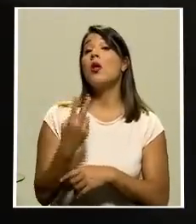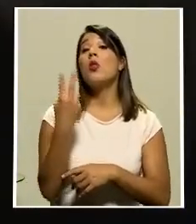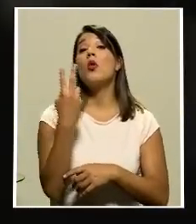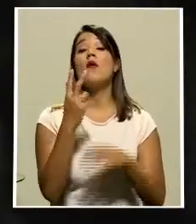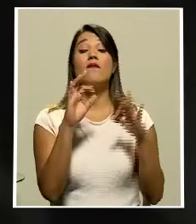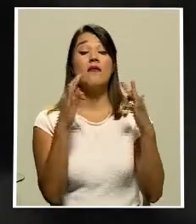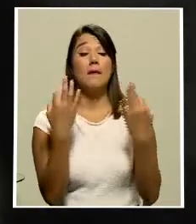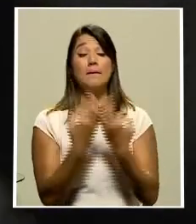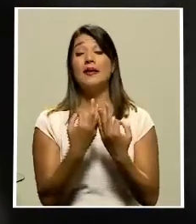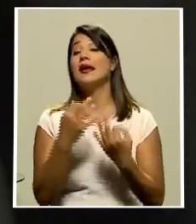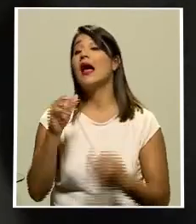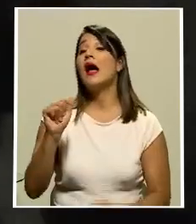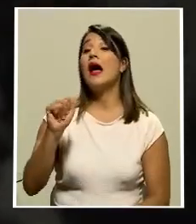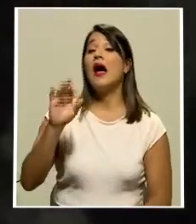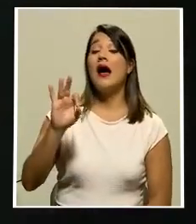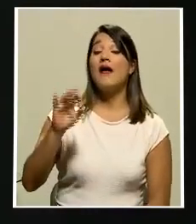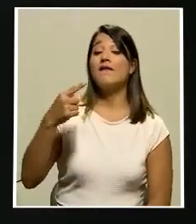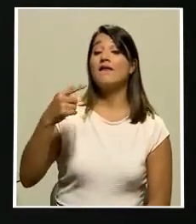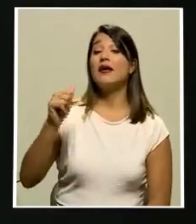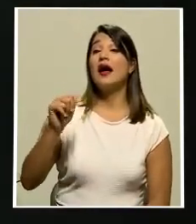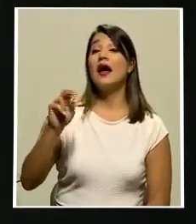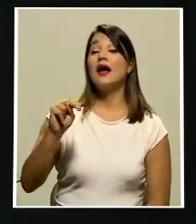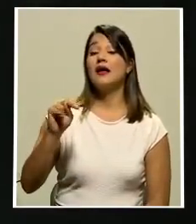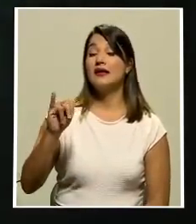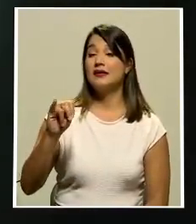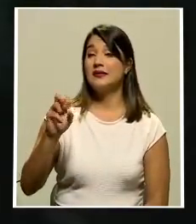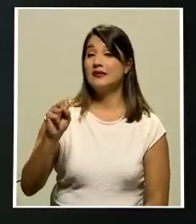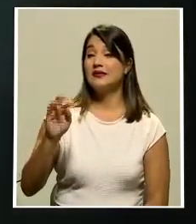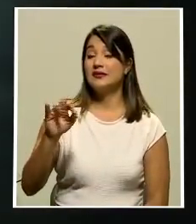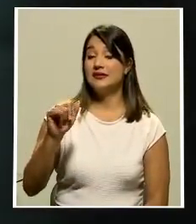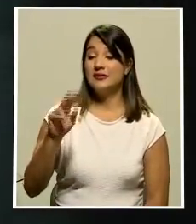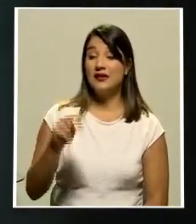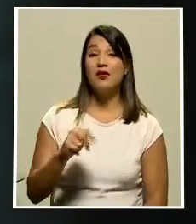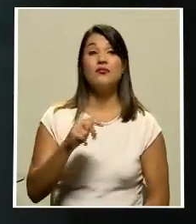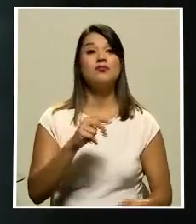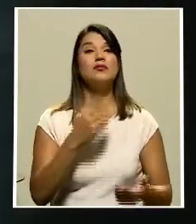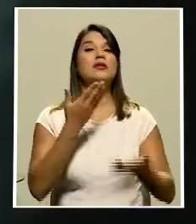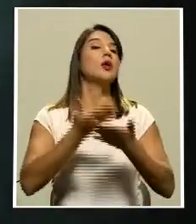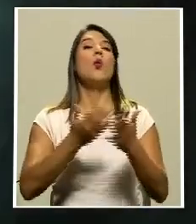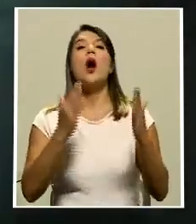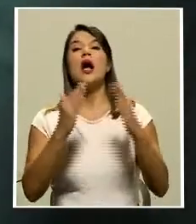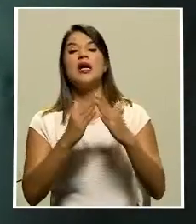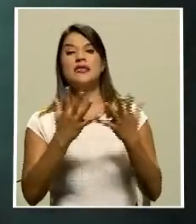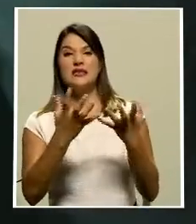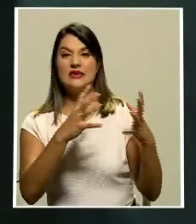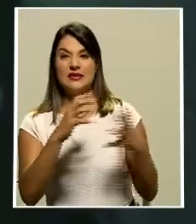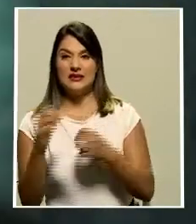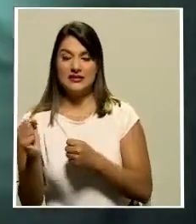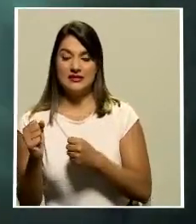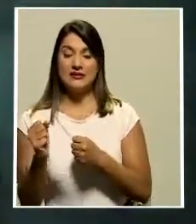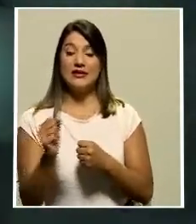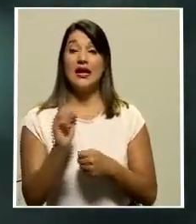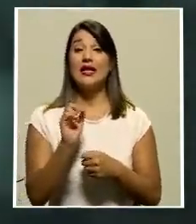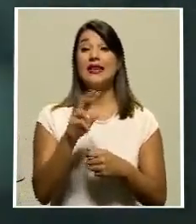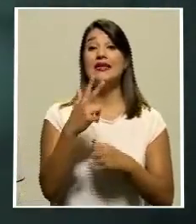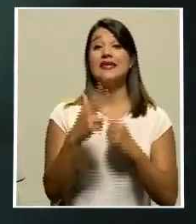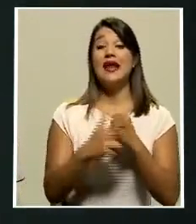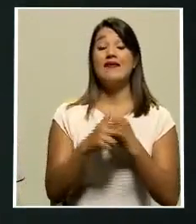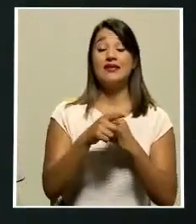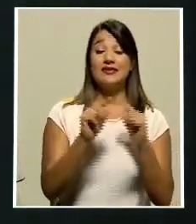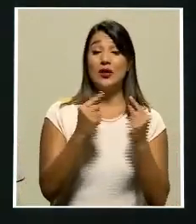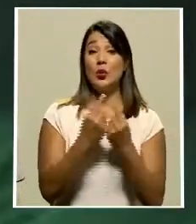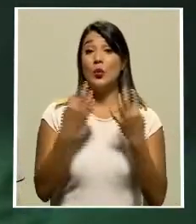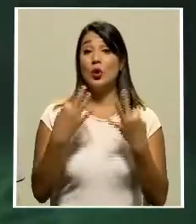intentaron la travesía 11 personas en total entre ellas tres niños es la tercera vez que este grupo intenta el cruce